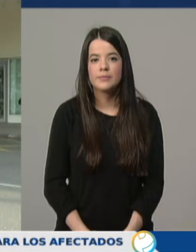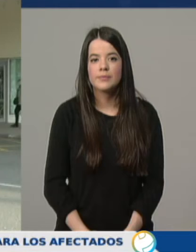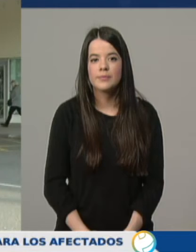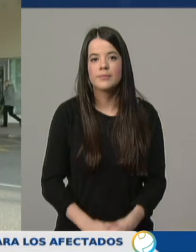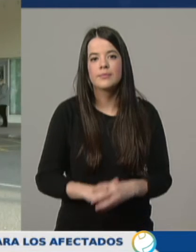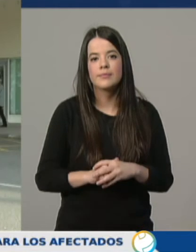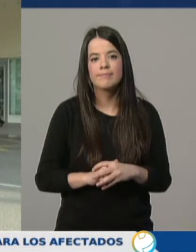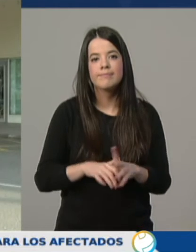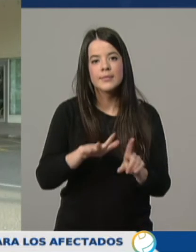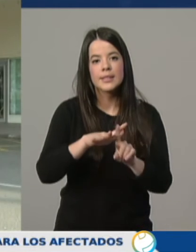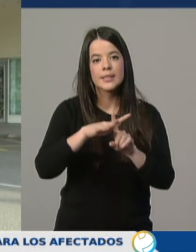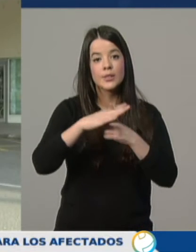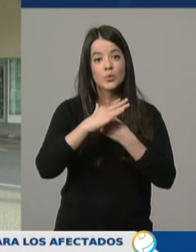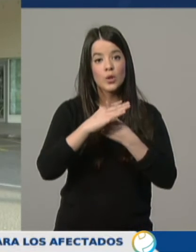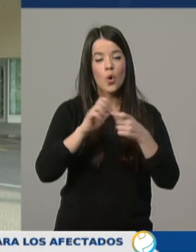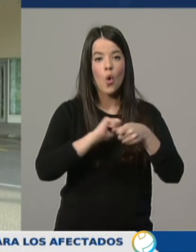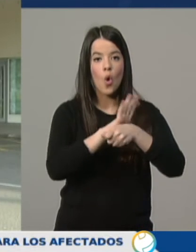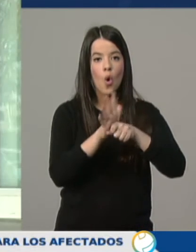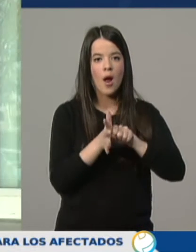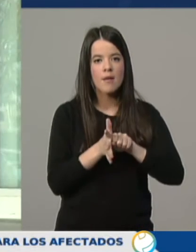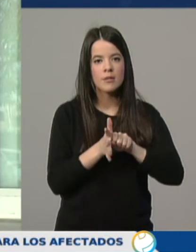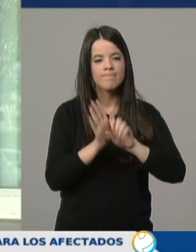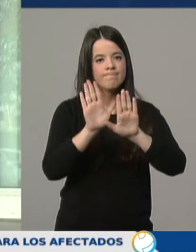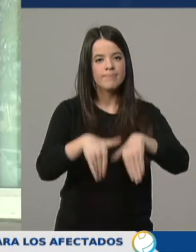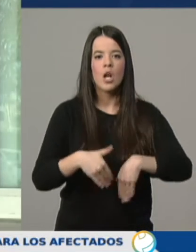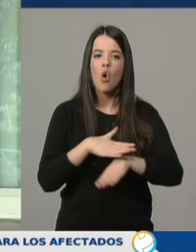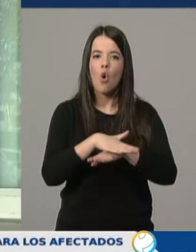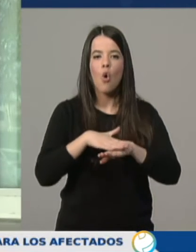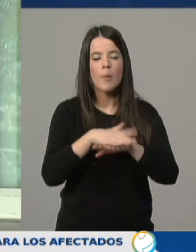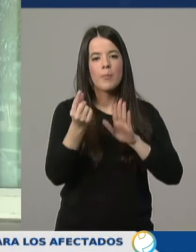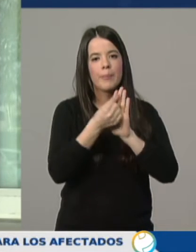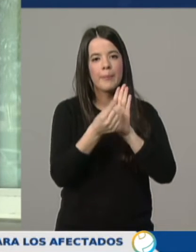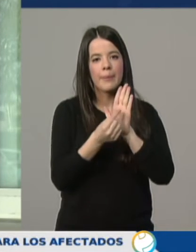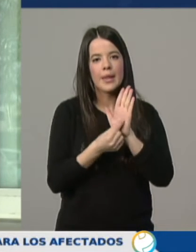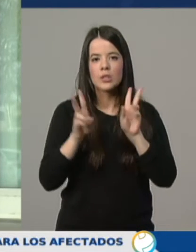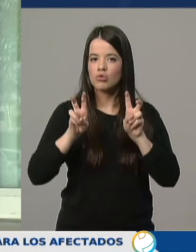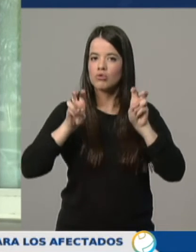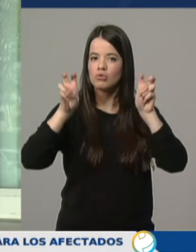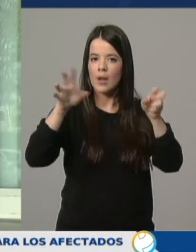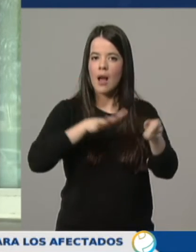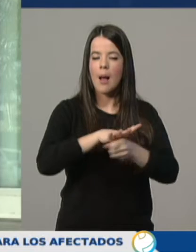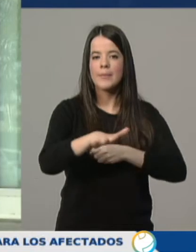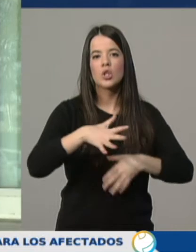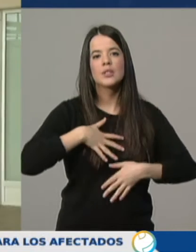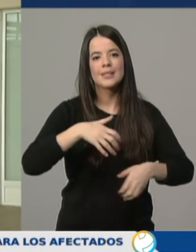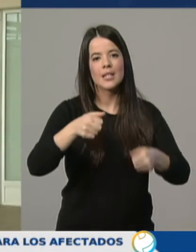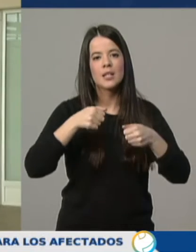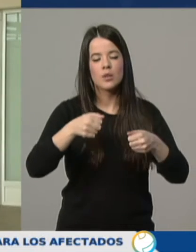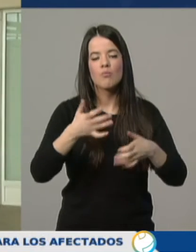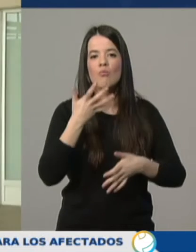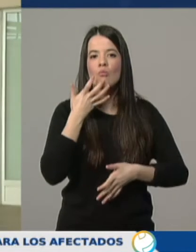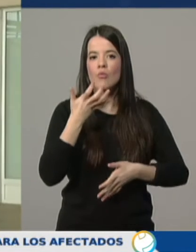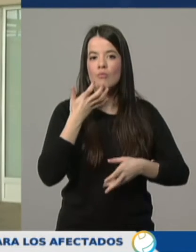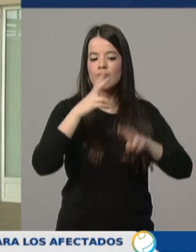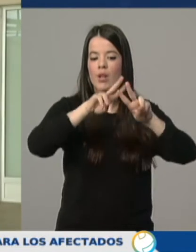La situación del coronavirus en nuestra región ha hecho que el Gobierno tome nuevas medidas en el ámbito sanitario. Las valoraciones, por ejemplo,